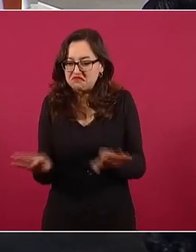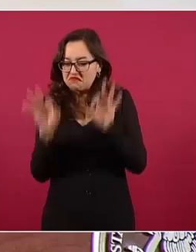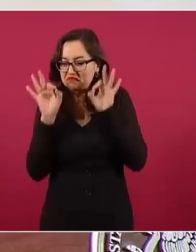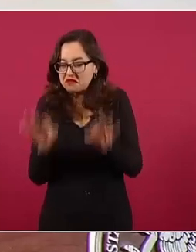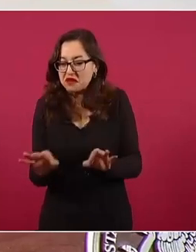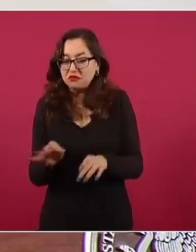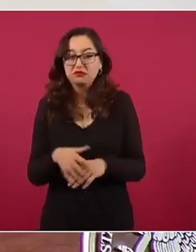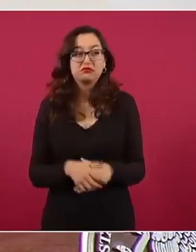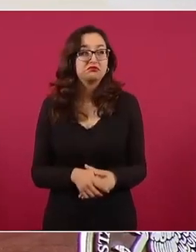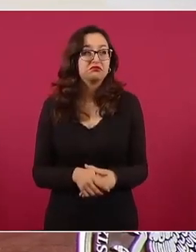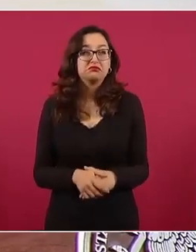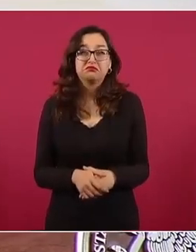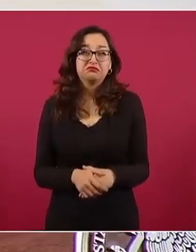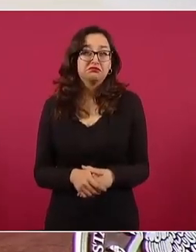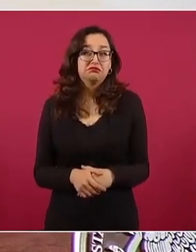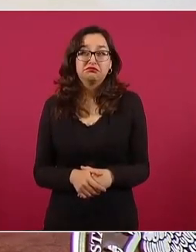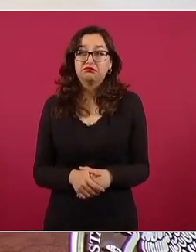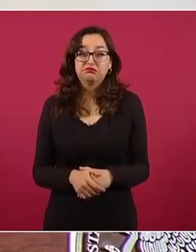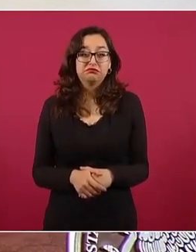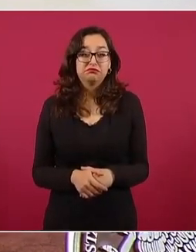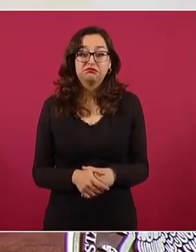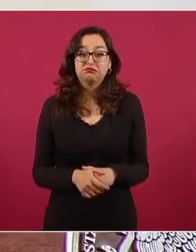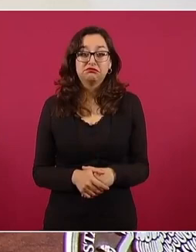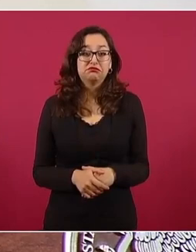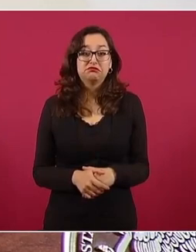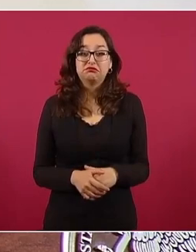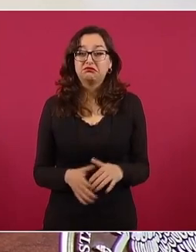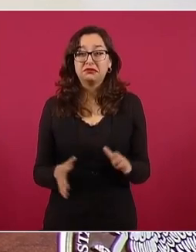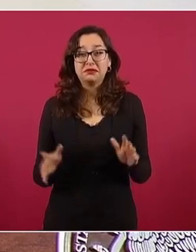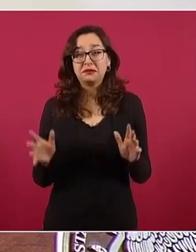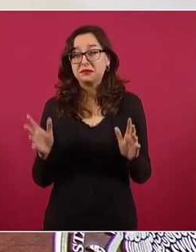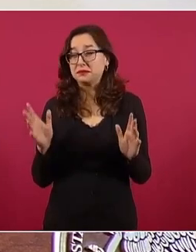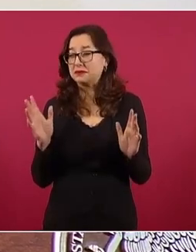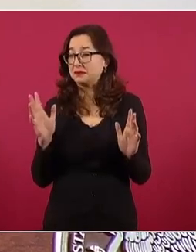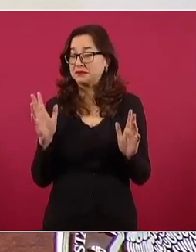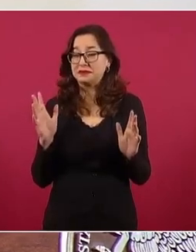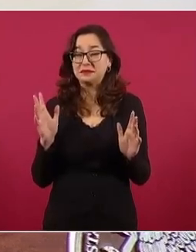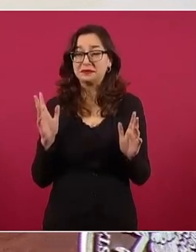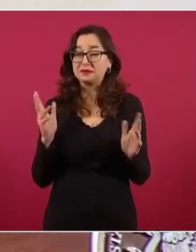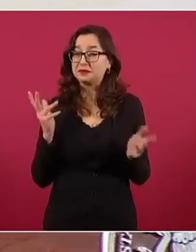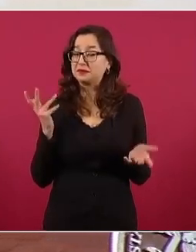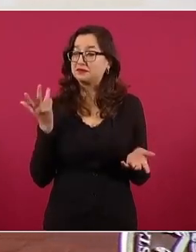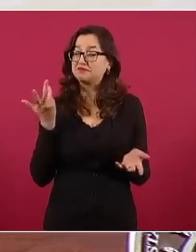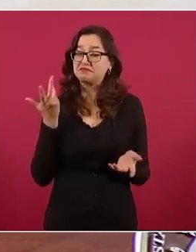cuando mucho, cuando mucho,